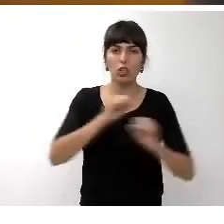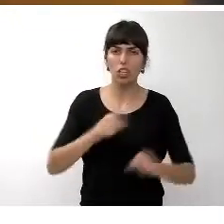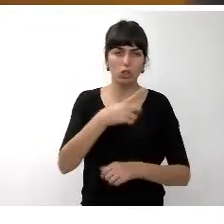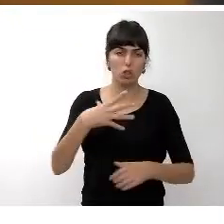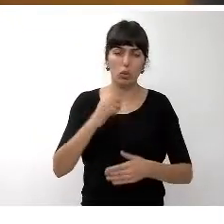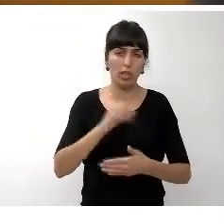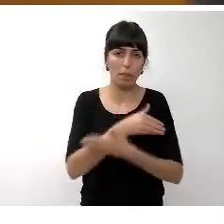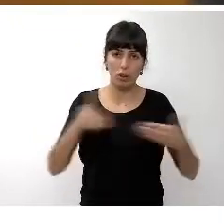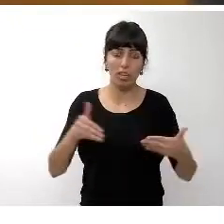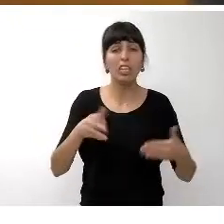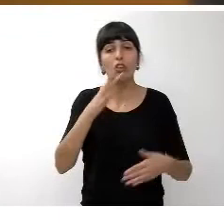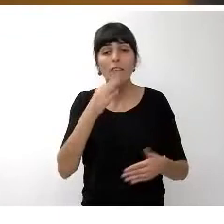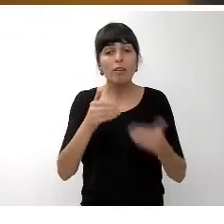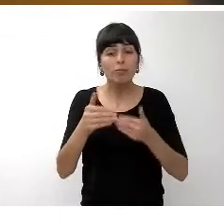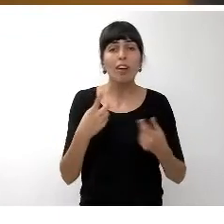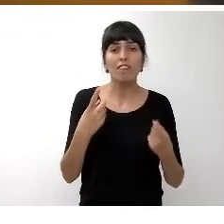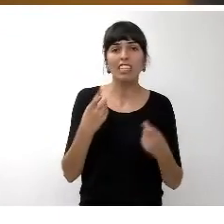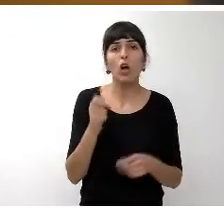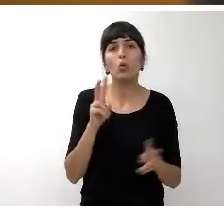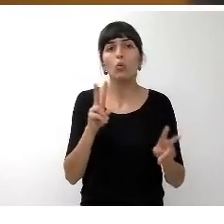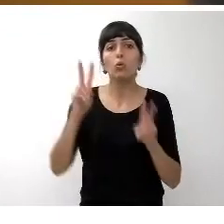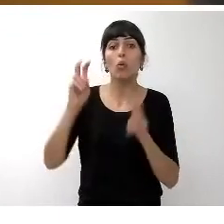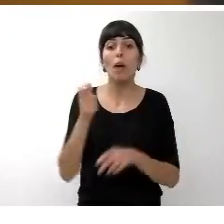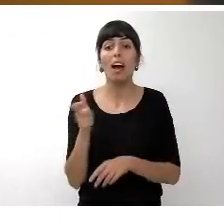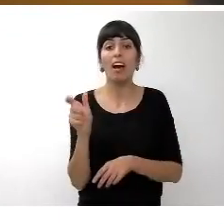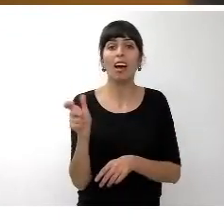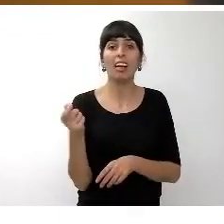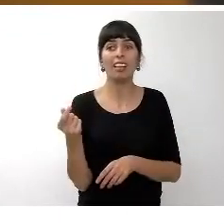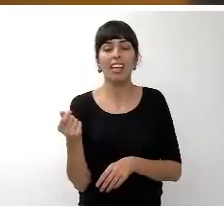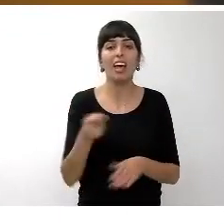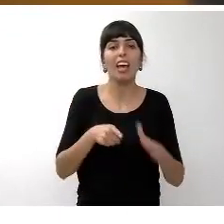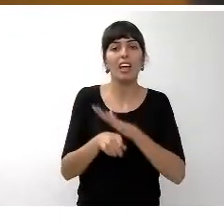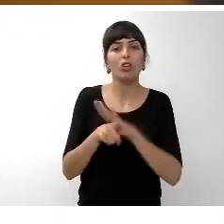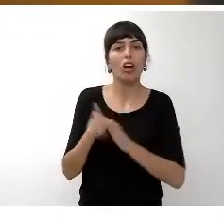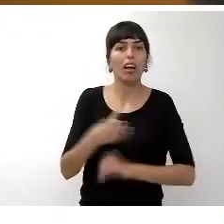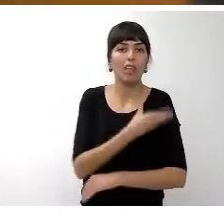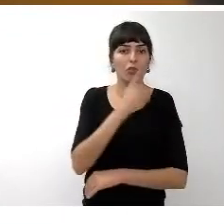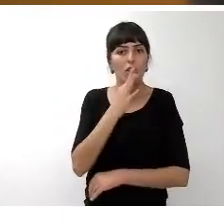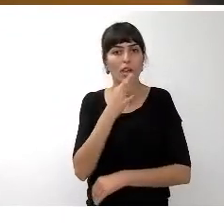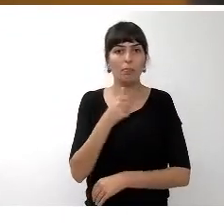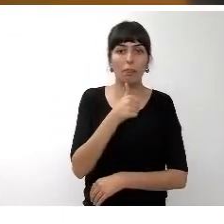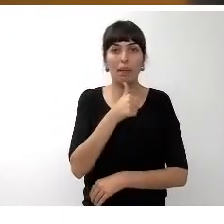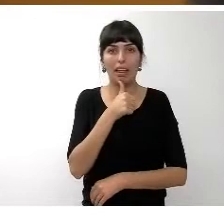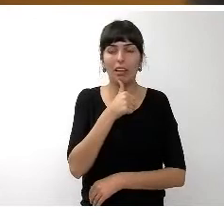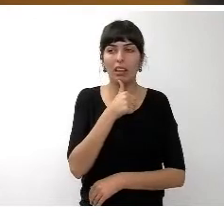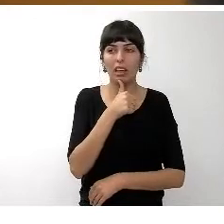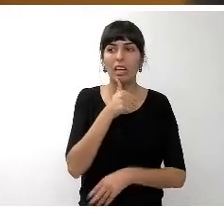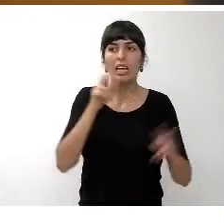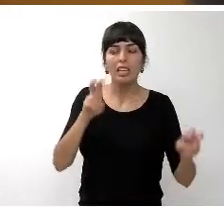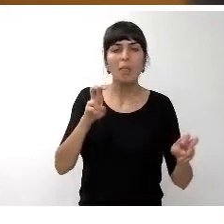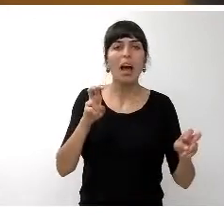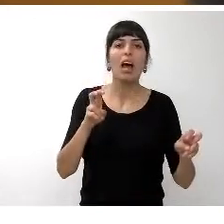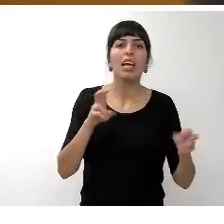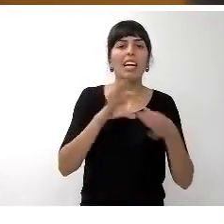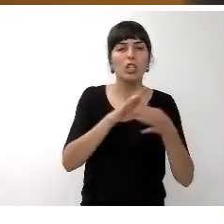cantías nuevas cuantías a gestionar por el cabildo en 2016 comprensivas del extinto ICTE